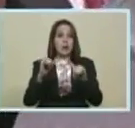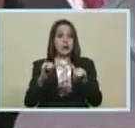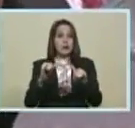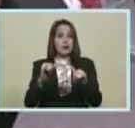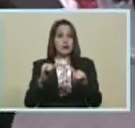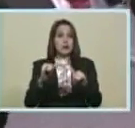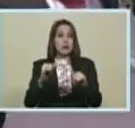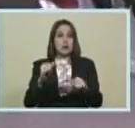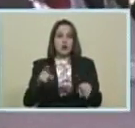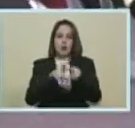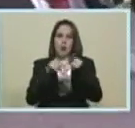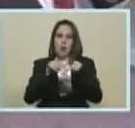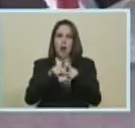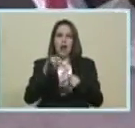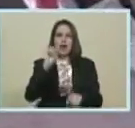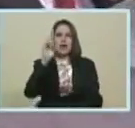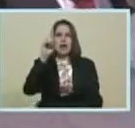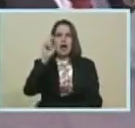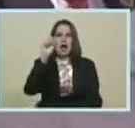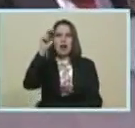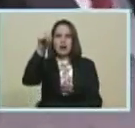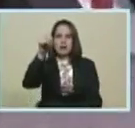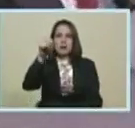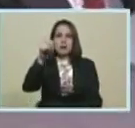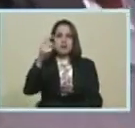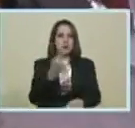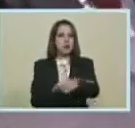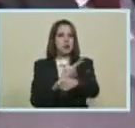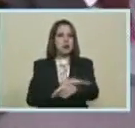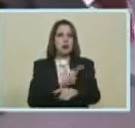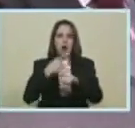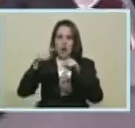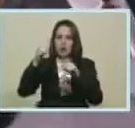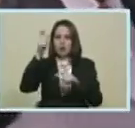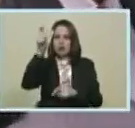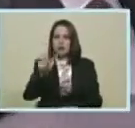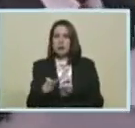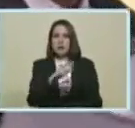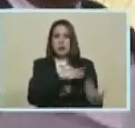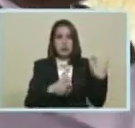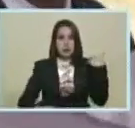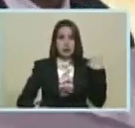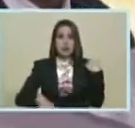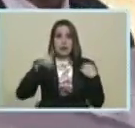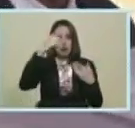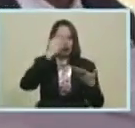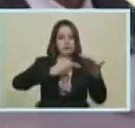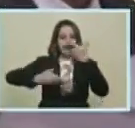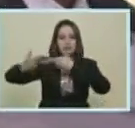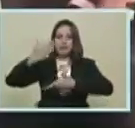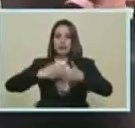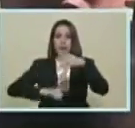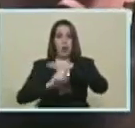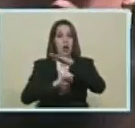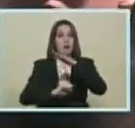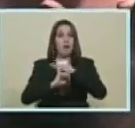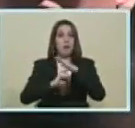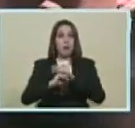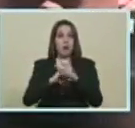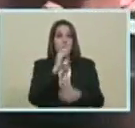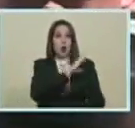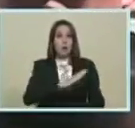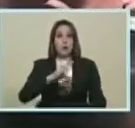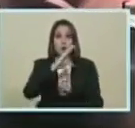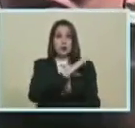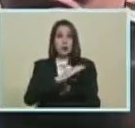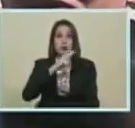Igualmente El presidente De Irán Nuestro hermano Rojani Bueno También hemos ratificado Muy pronto La comisión Mixta La